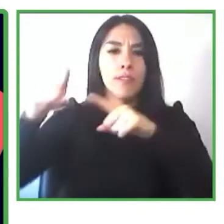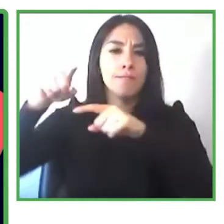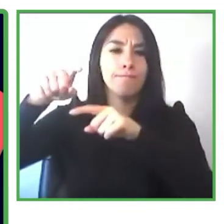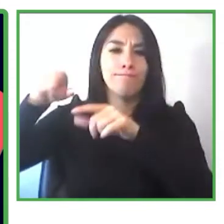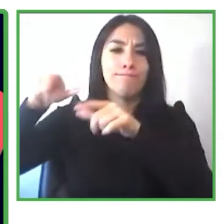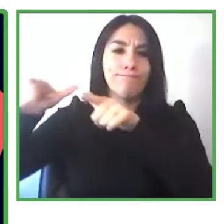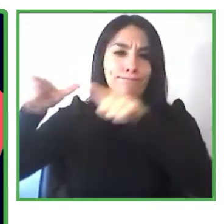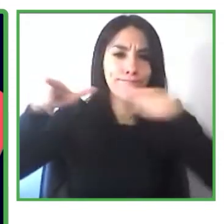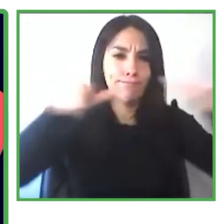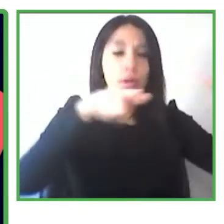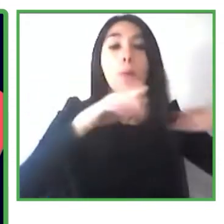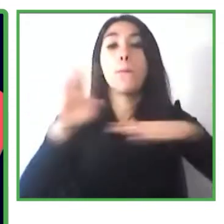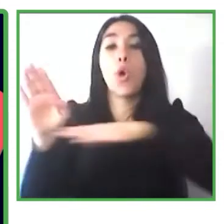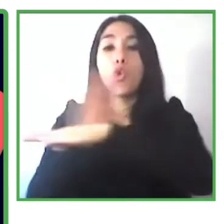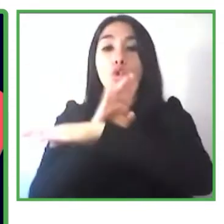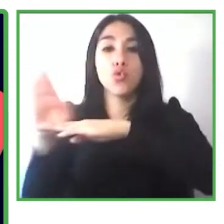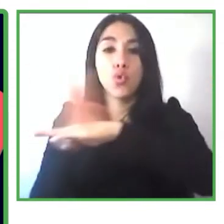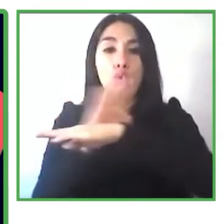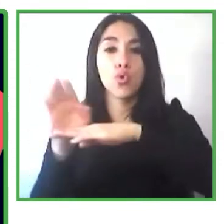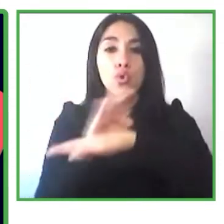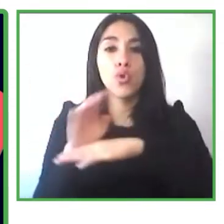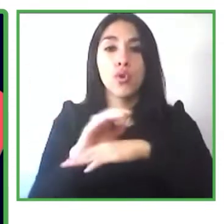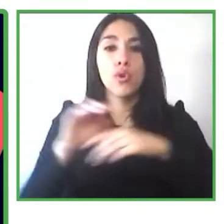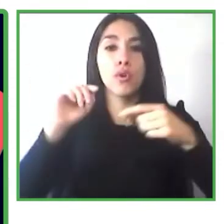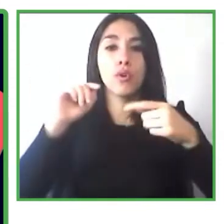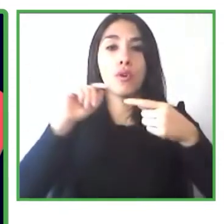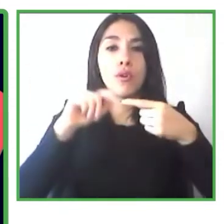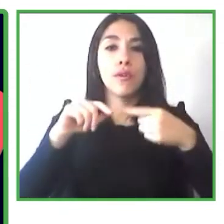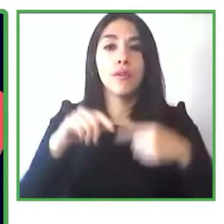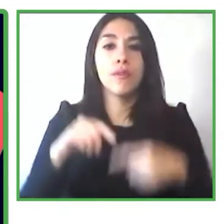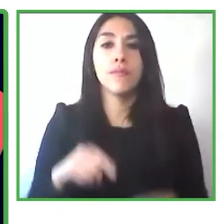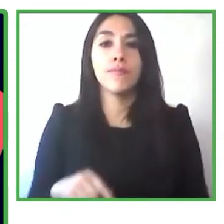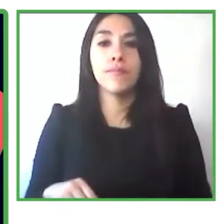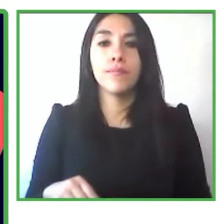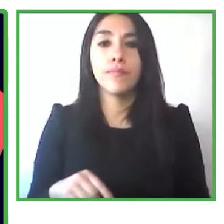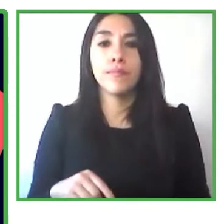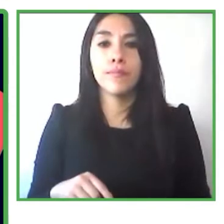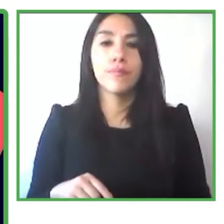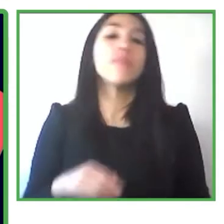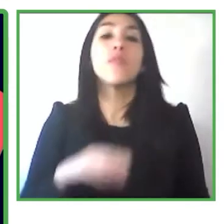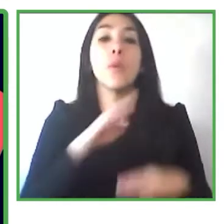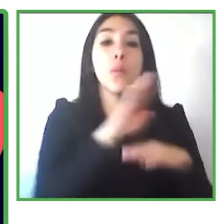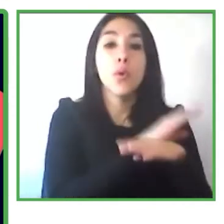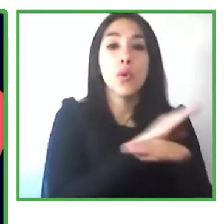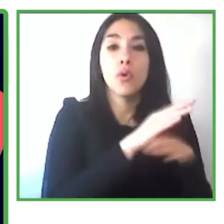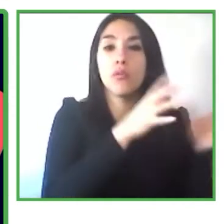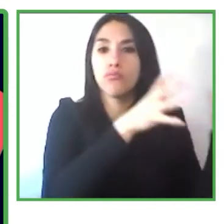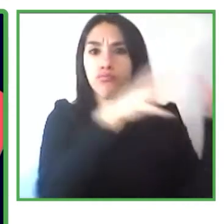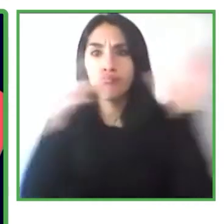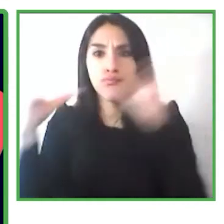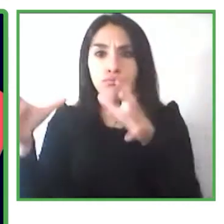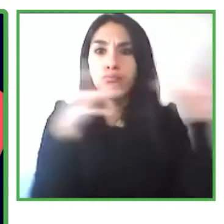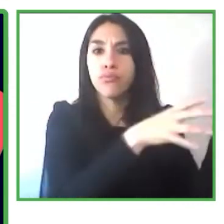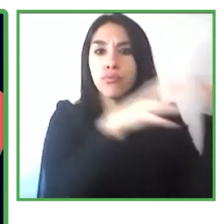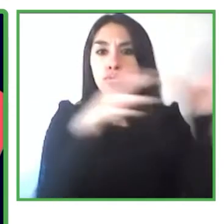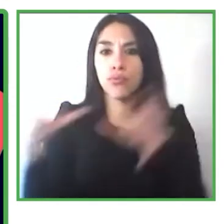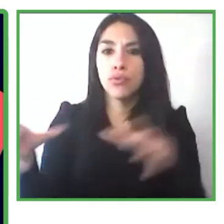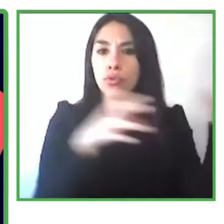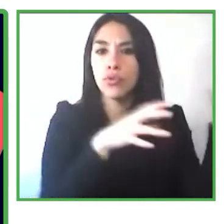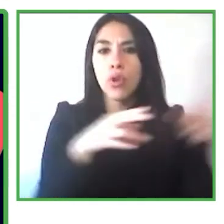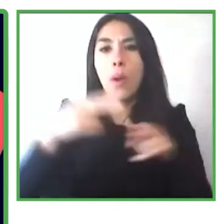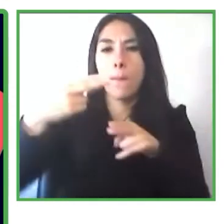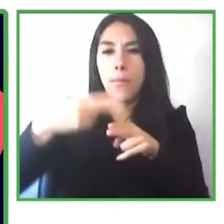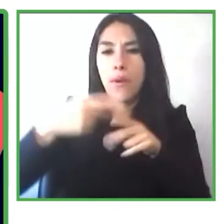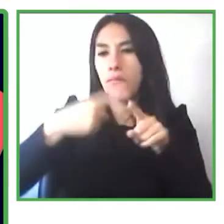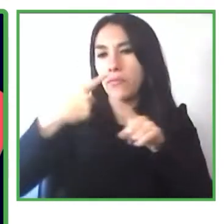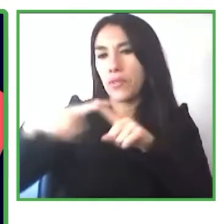clima interno productividad accesibilidad de servicios gestión de recursos humanos entre otros con el